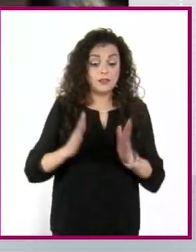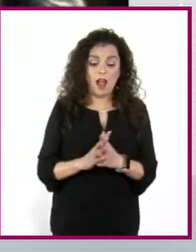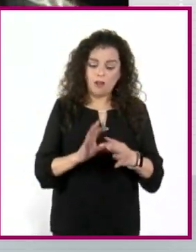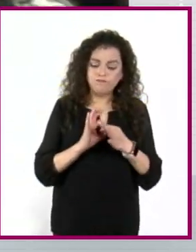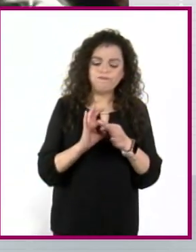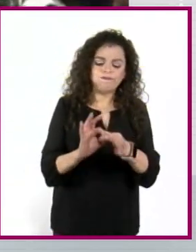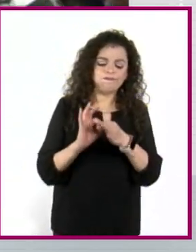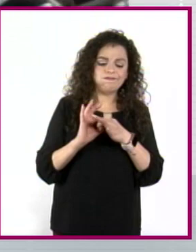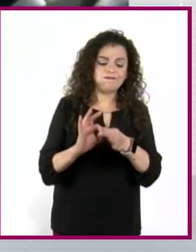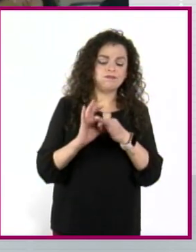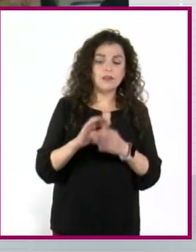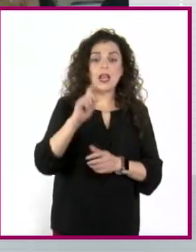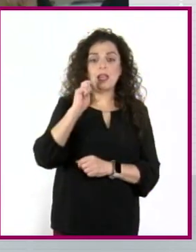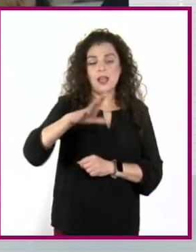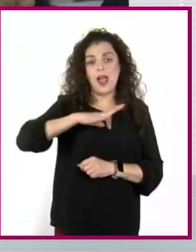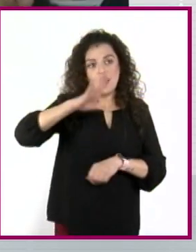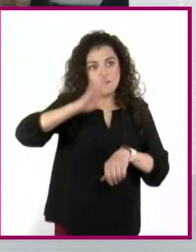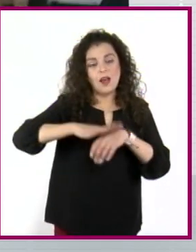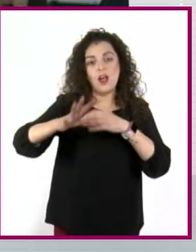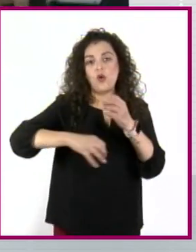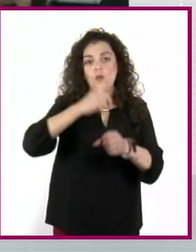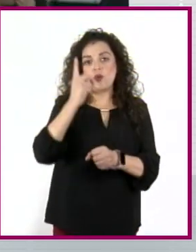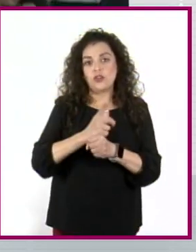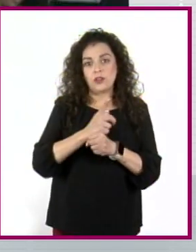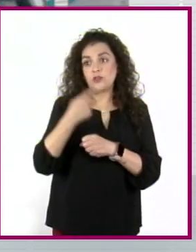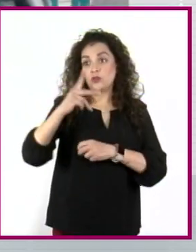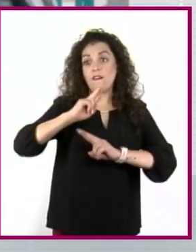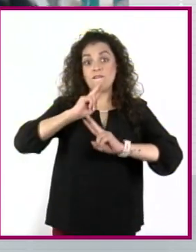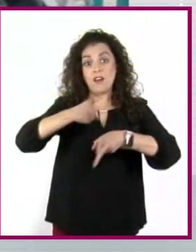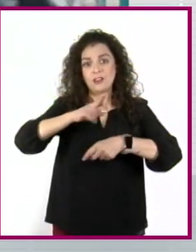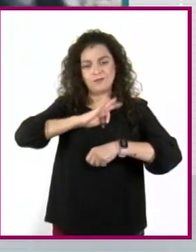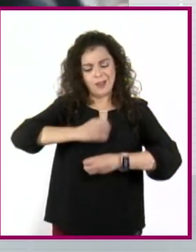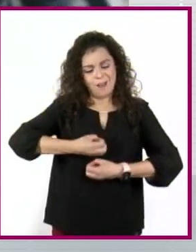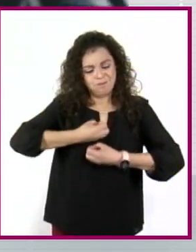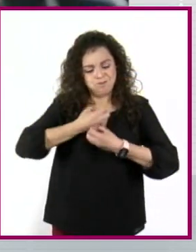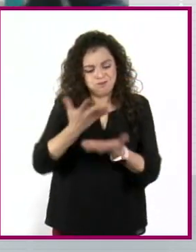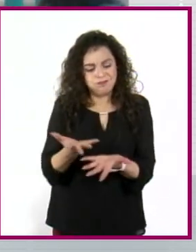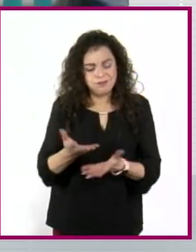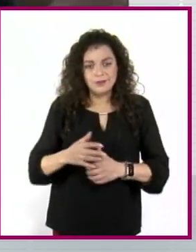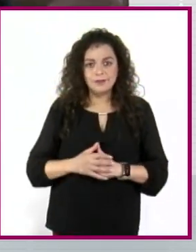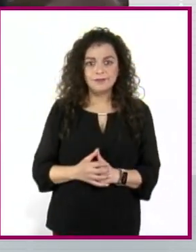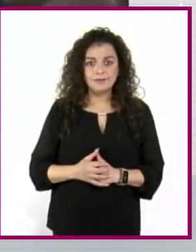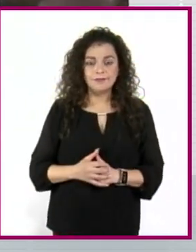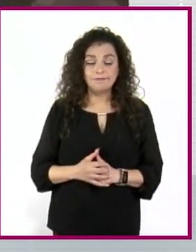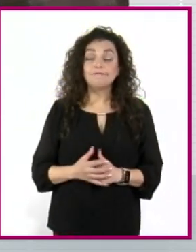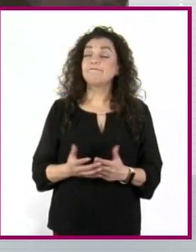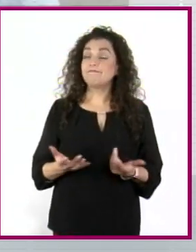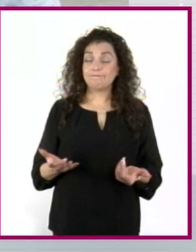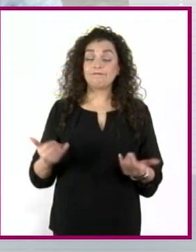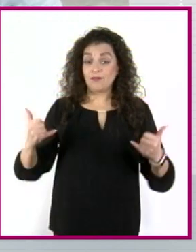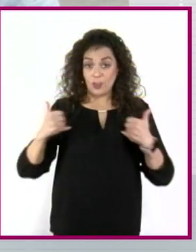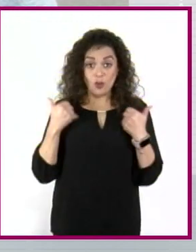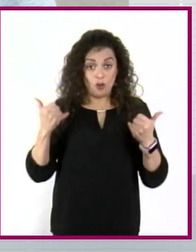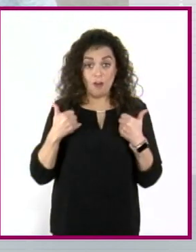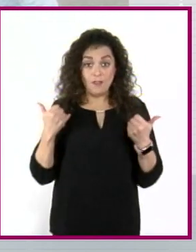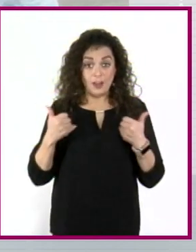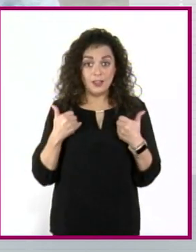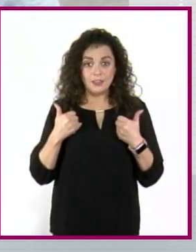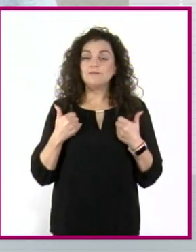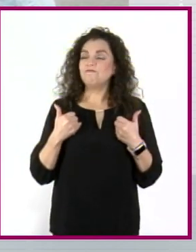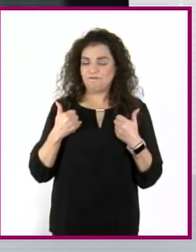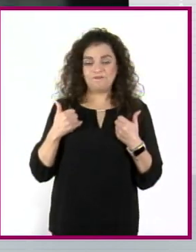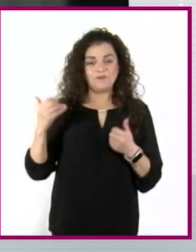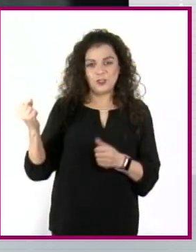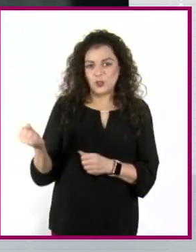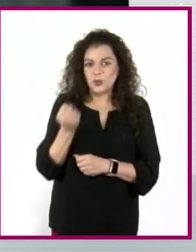vinculada con la existencia de oportunidades para que sus voces puedan expresarse. Afortunadamente, las juventudes de hoy tienen una mirada